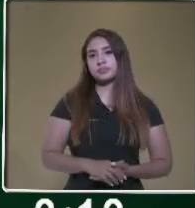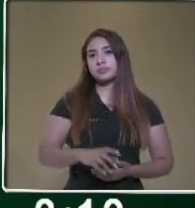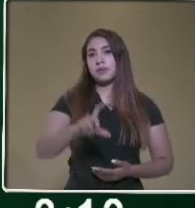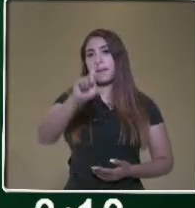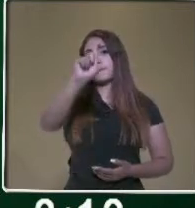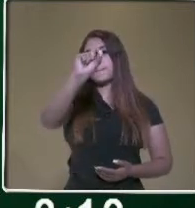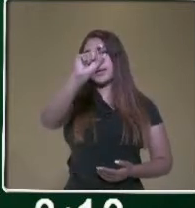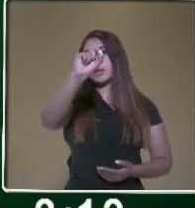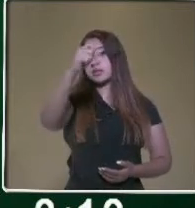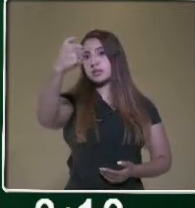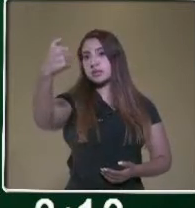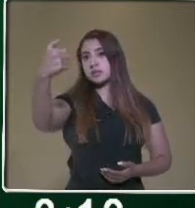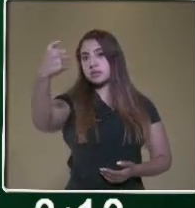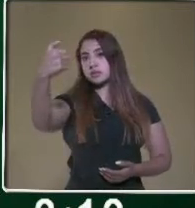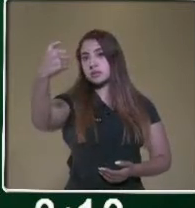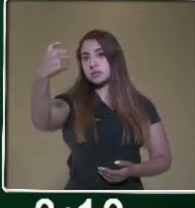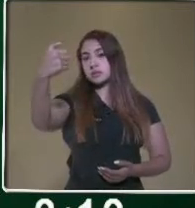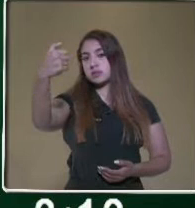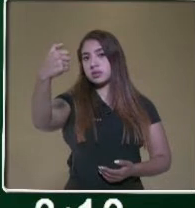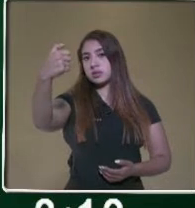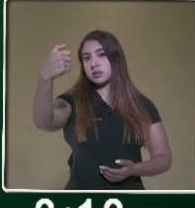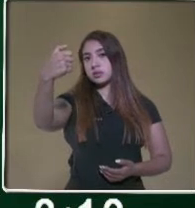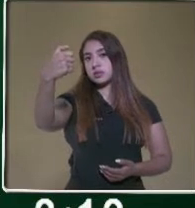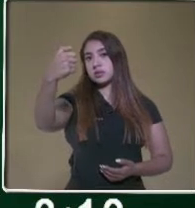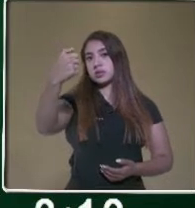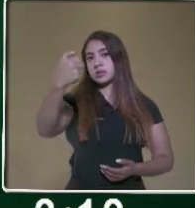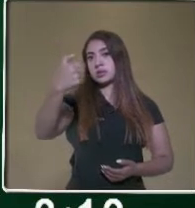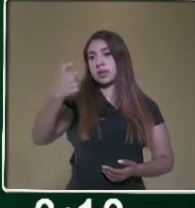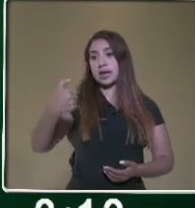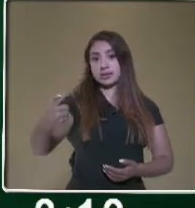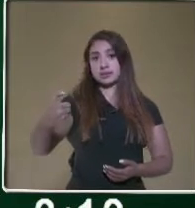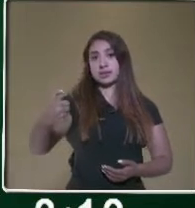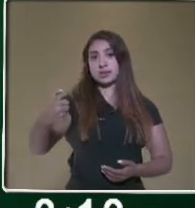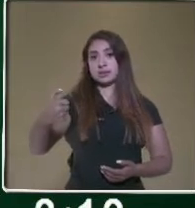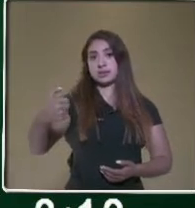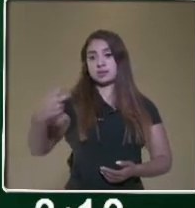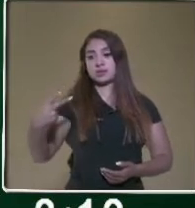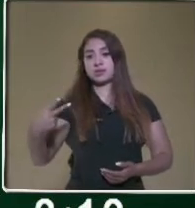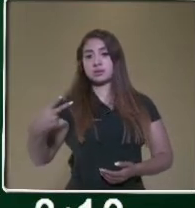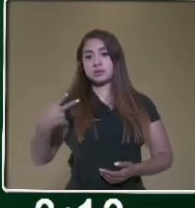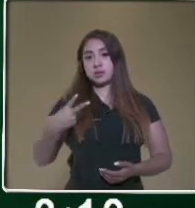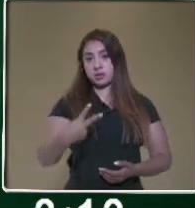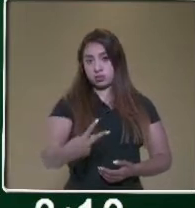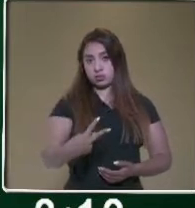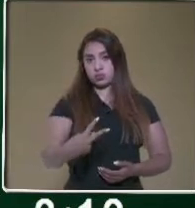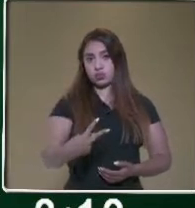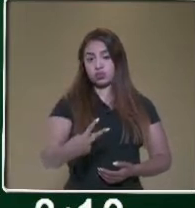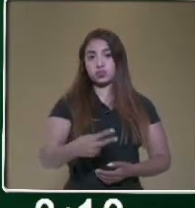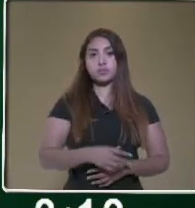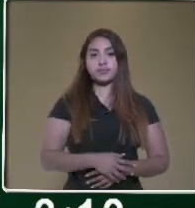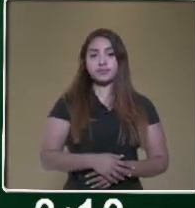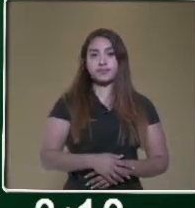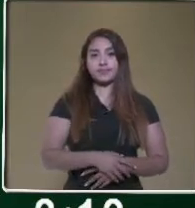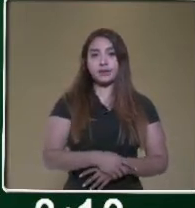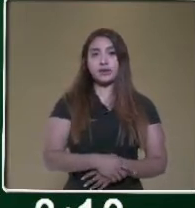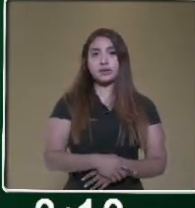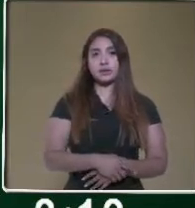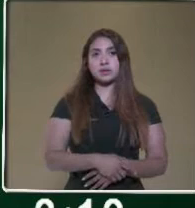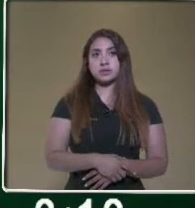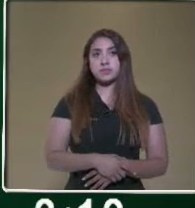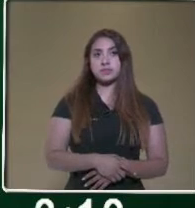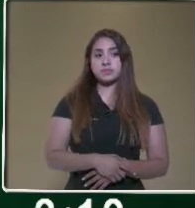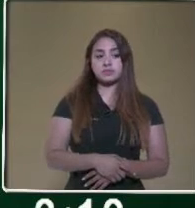superior, el 6 en las unidades y el 2 en las decenas. Y el 24, que es el número de cajas,